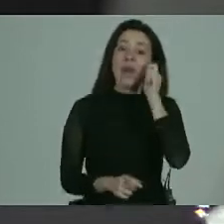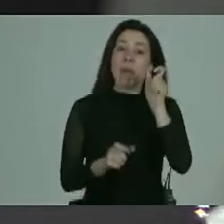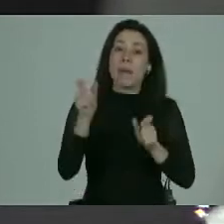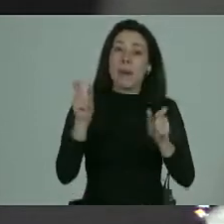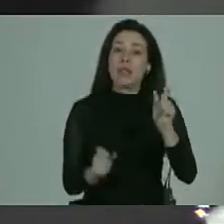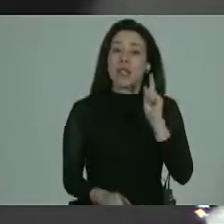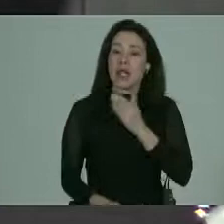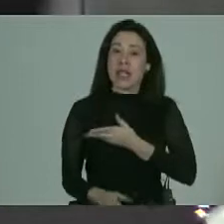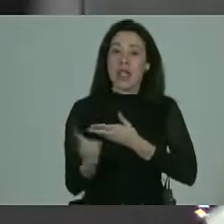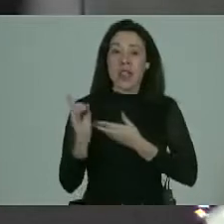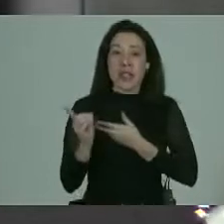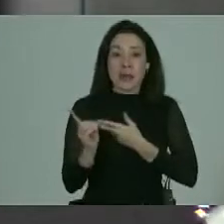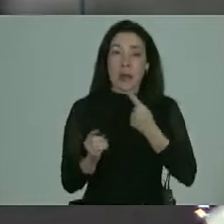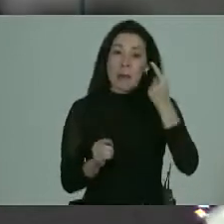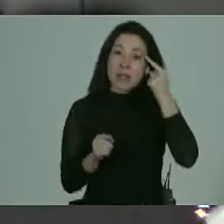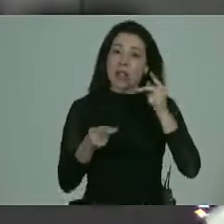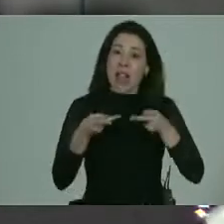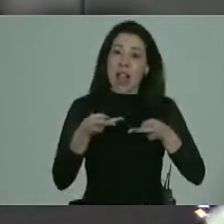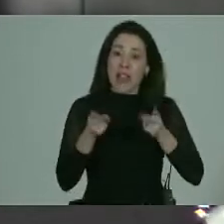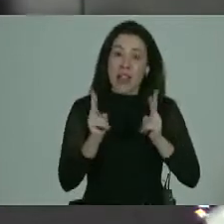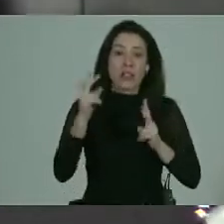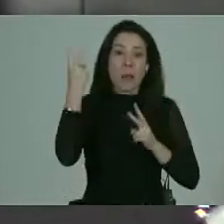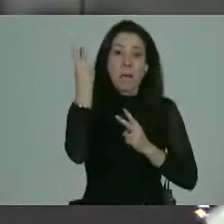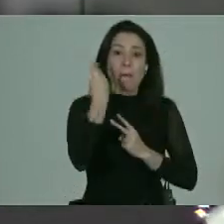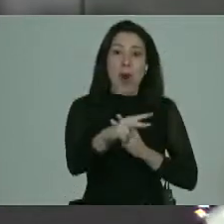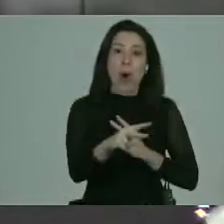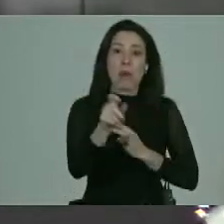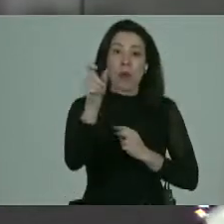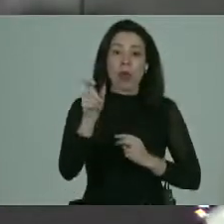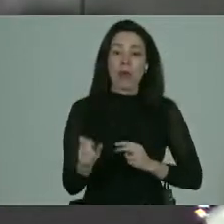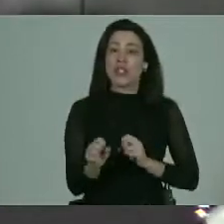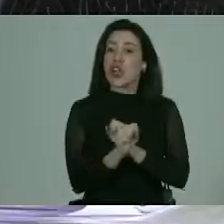discapacidad considerando que es un derecho inalienable?